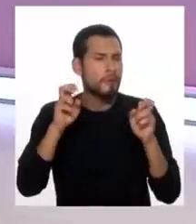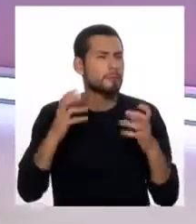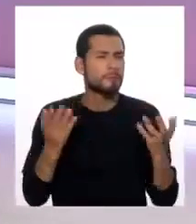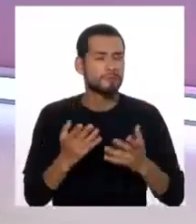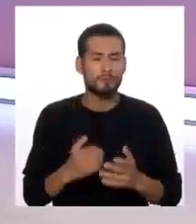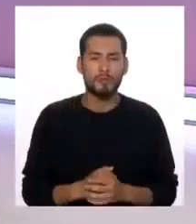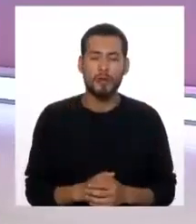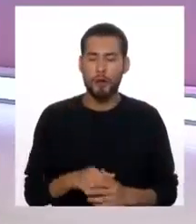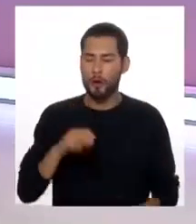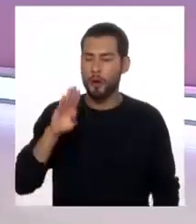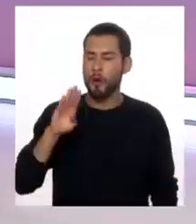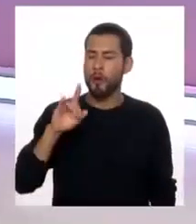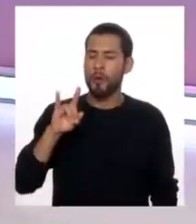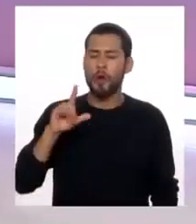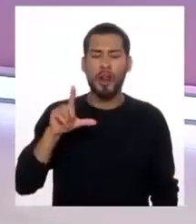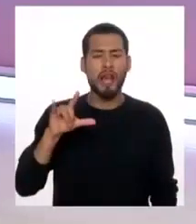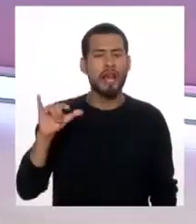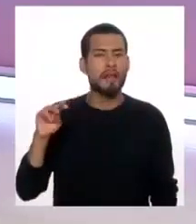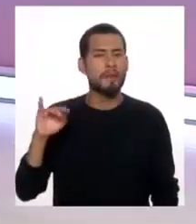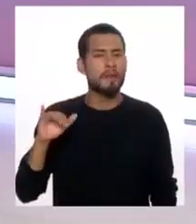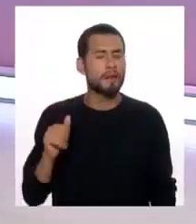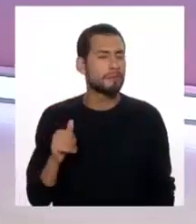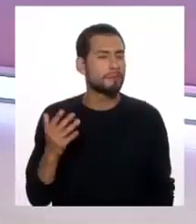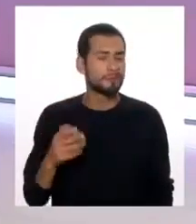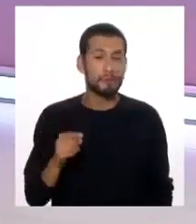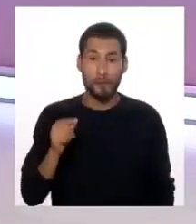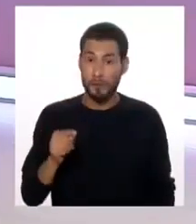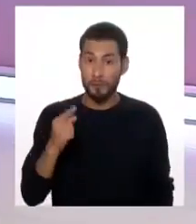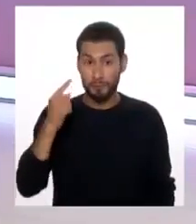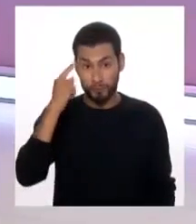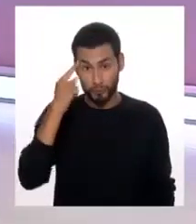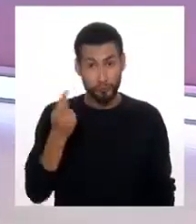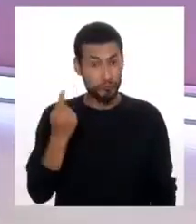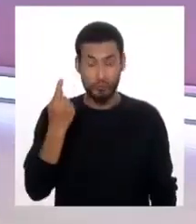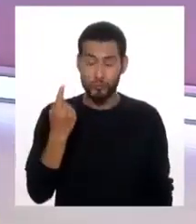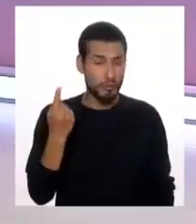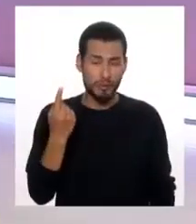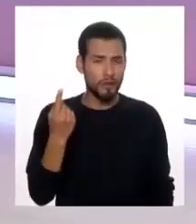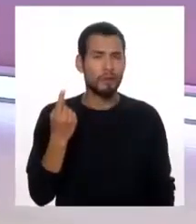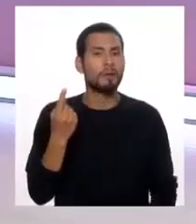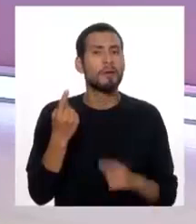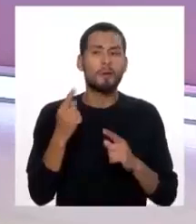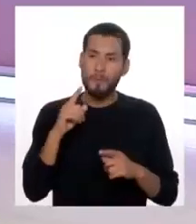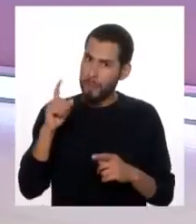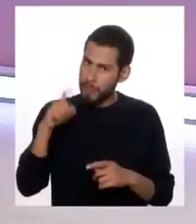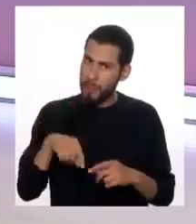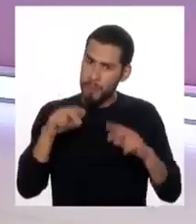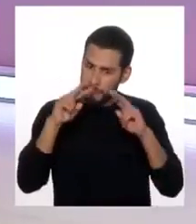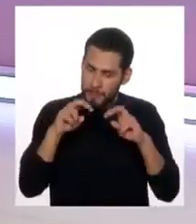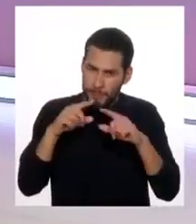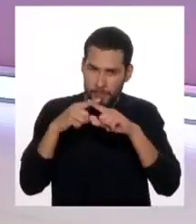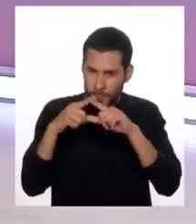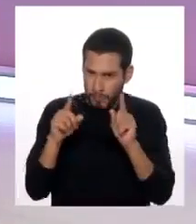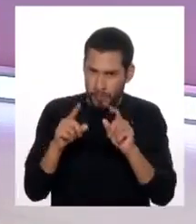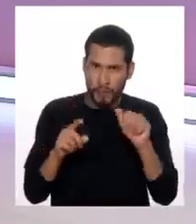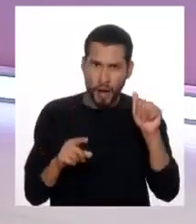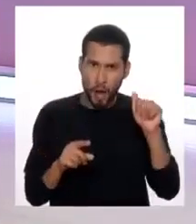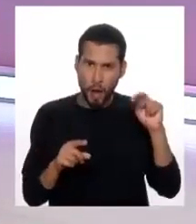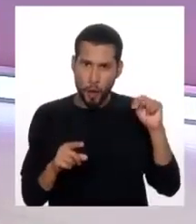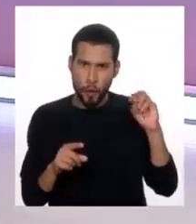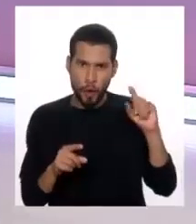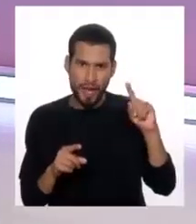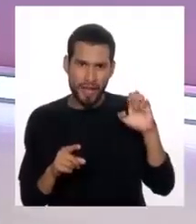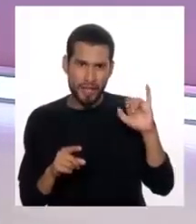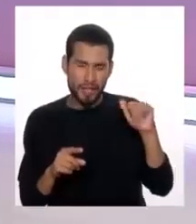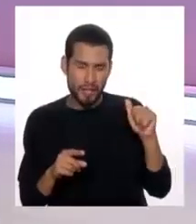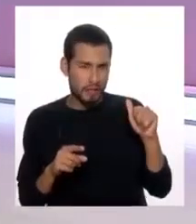acerca de la bulimia, pero cuando hablamos de la bulimia no solamente tenemos que hablar de ello, probablemente, sesgadamente tenemos que diferenciarlo de la anorexia, porque